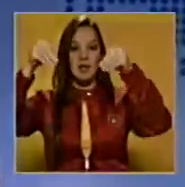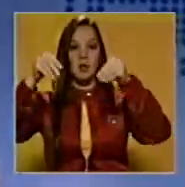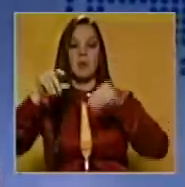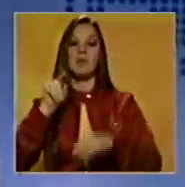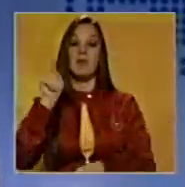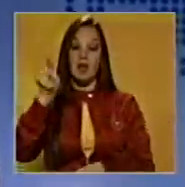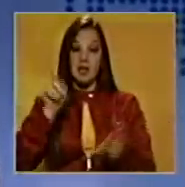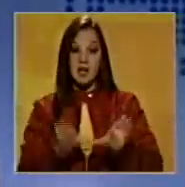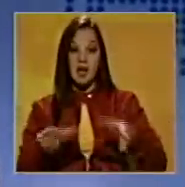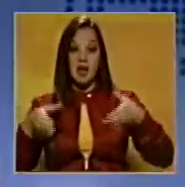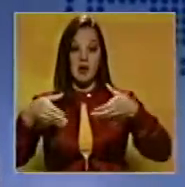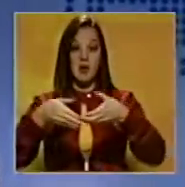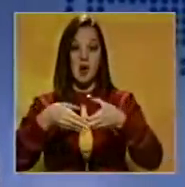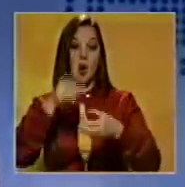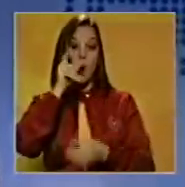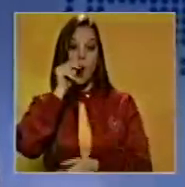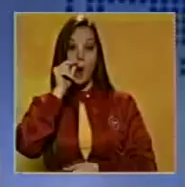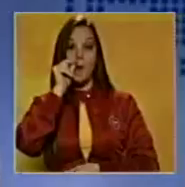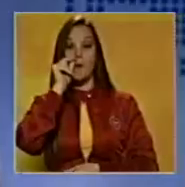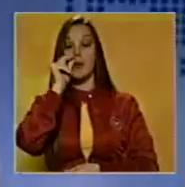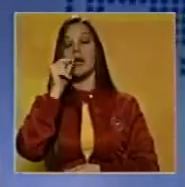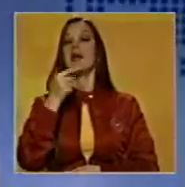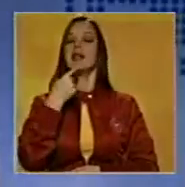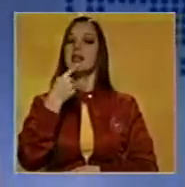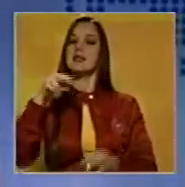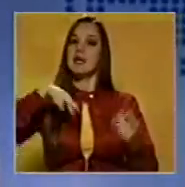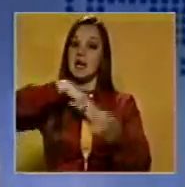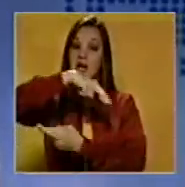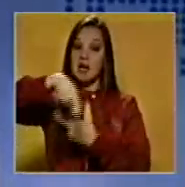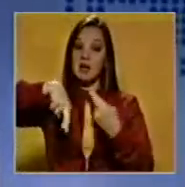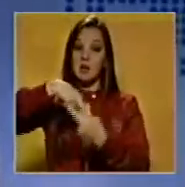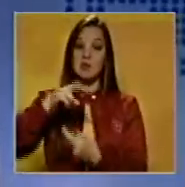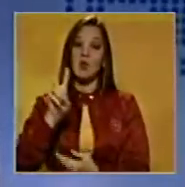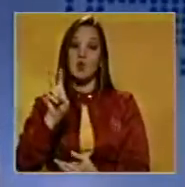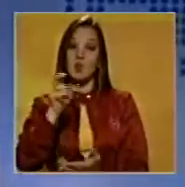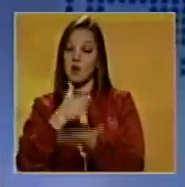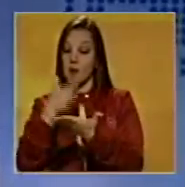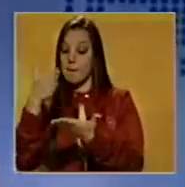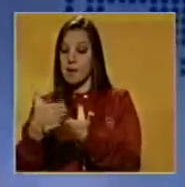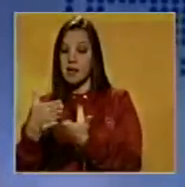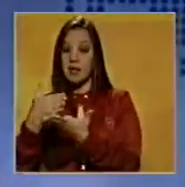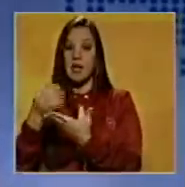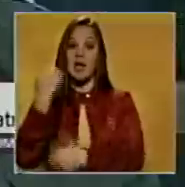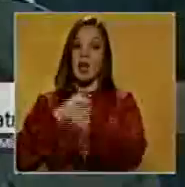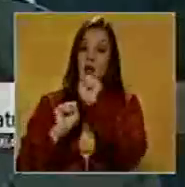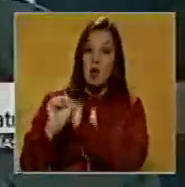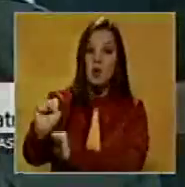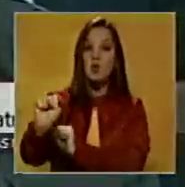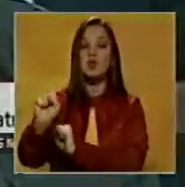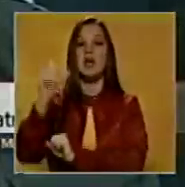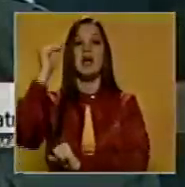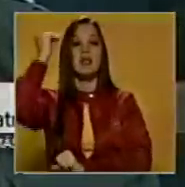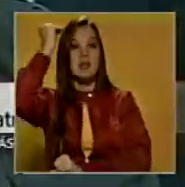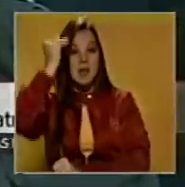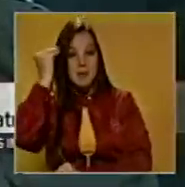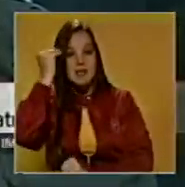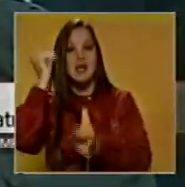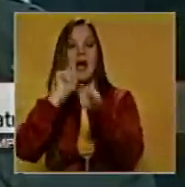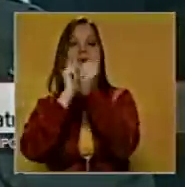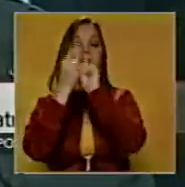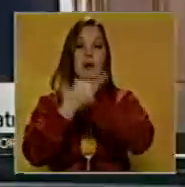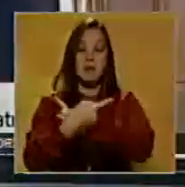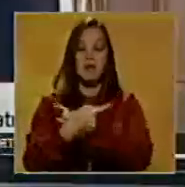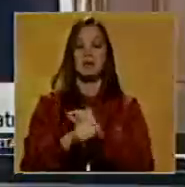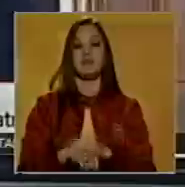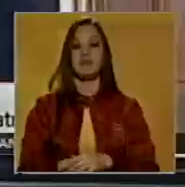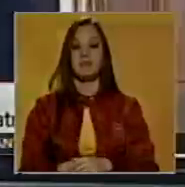la reunión, el jefe de Estado señaló que la revolución ha entrado en una nueva etapa de lucha y de rectificación. Por eso es tan importante esta